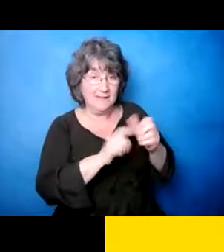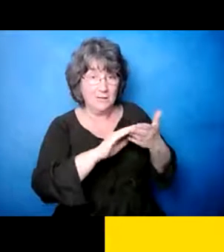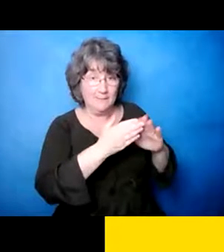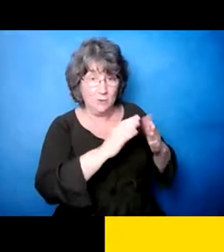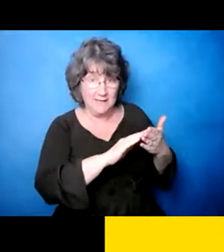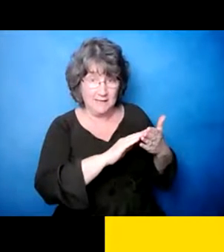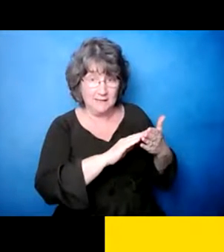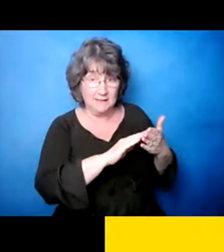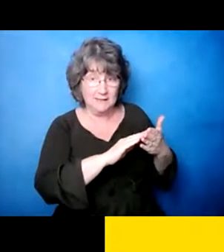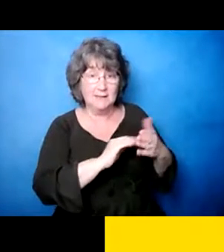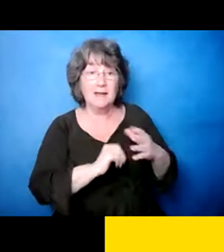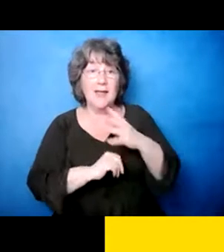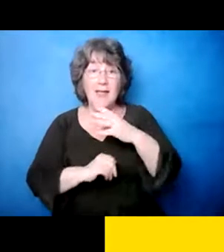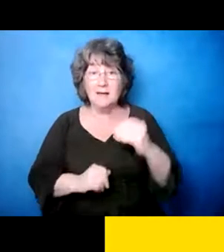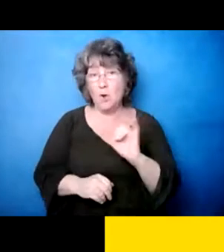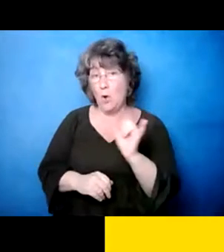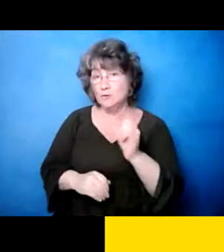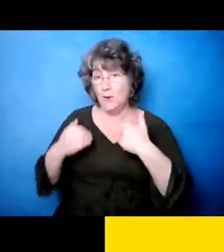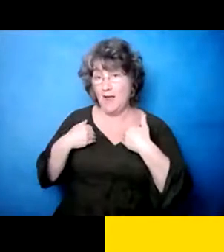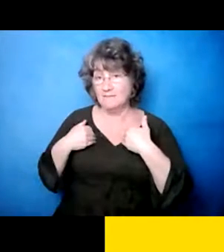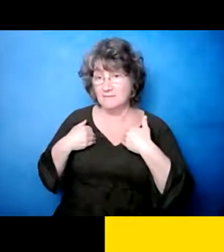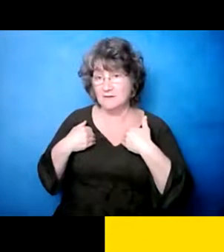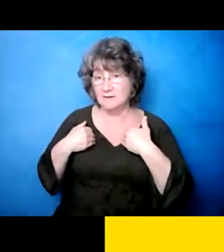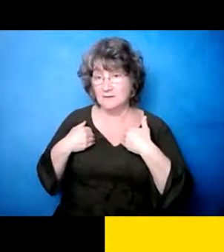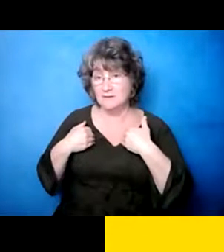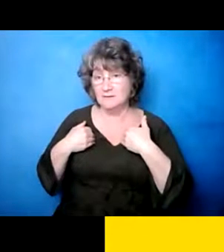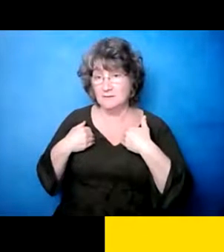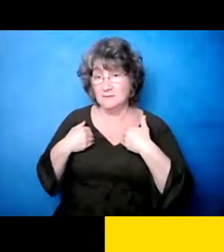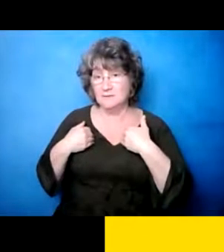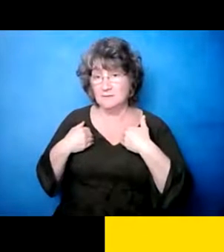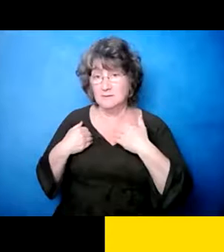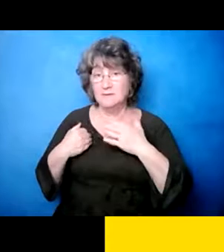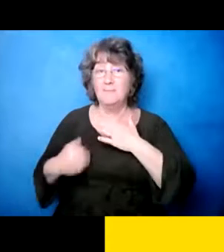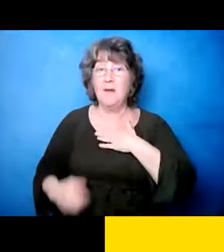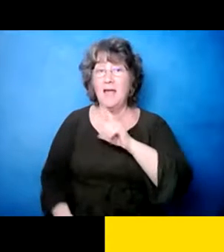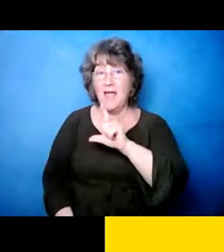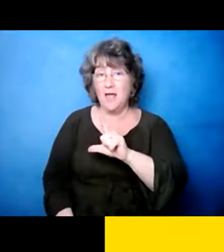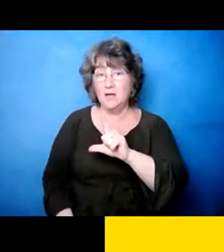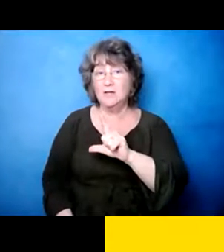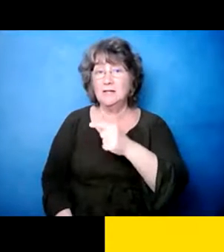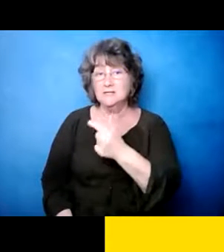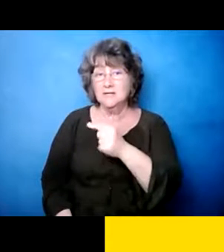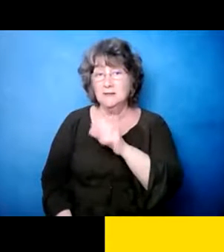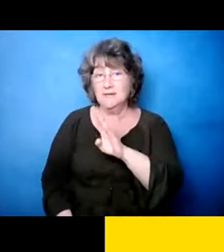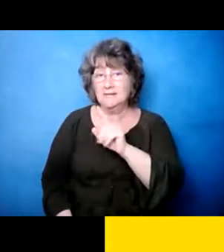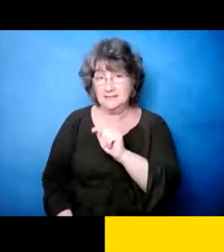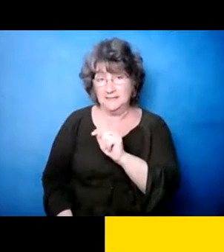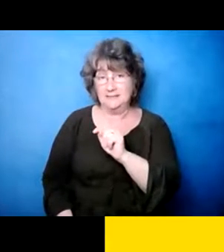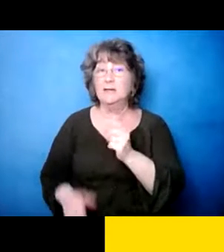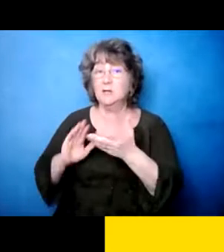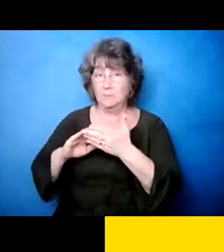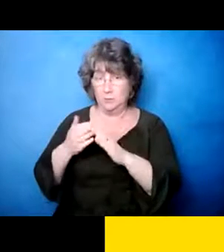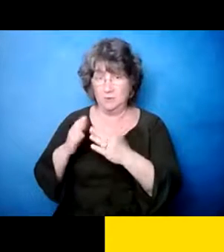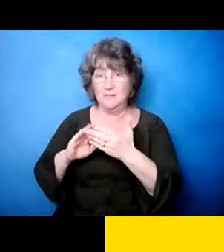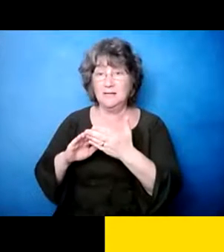Porque la incapacidad también tengo mi, mi